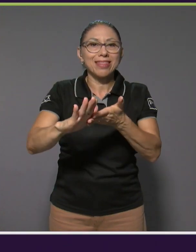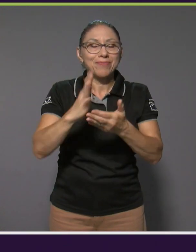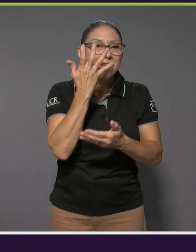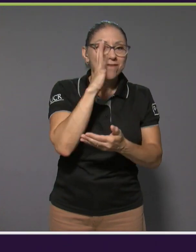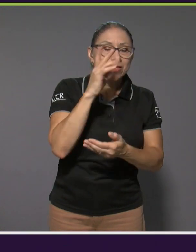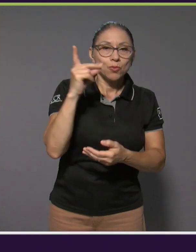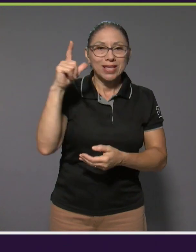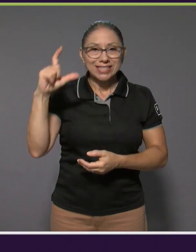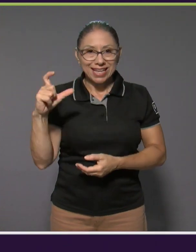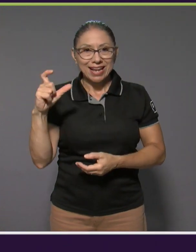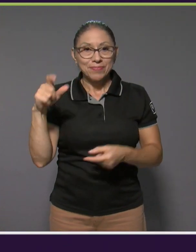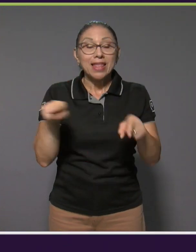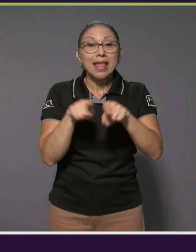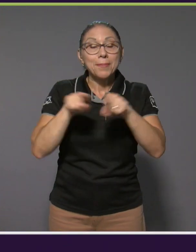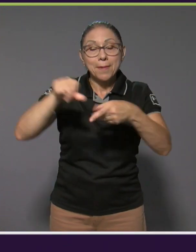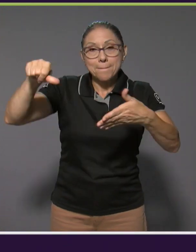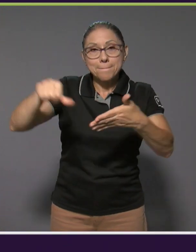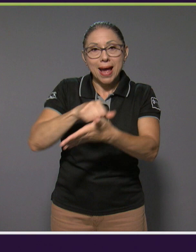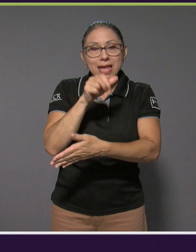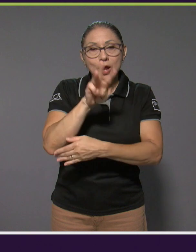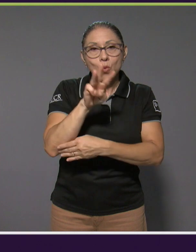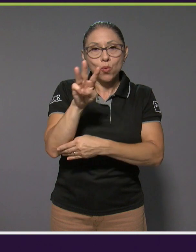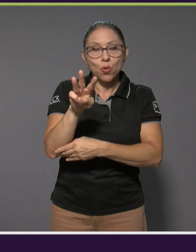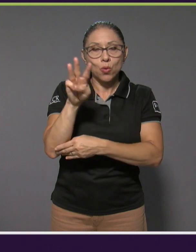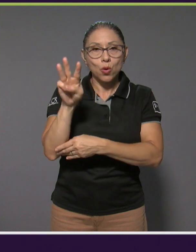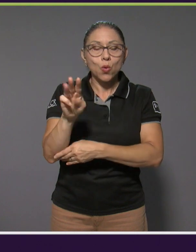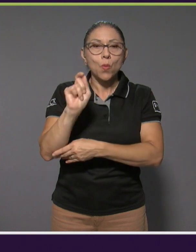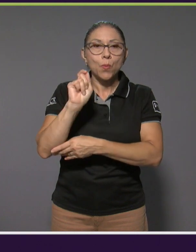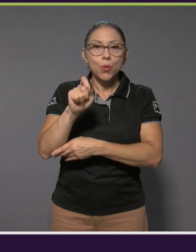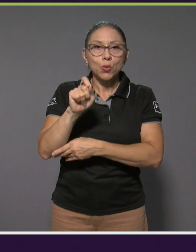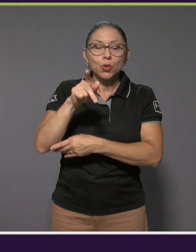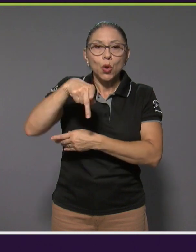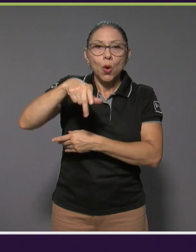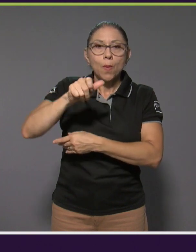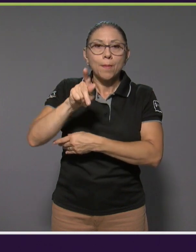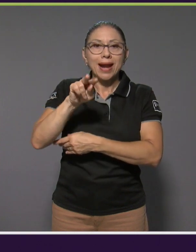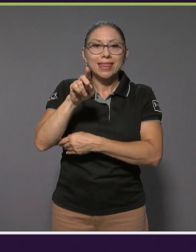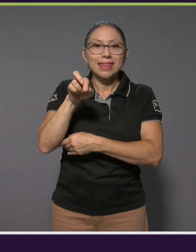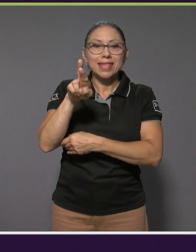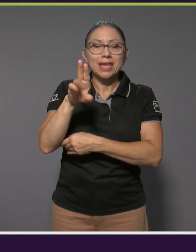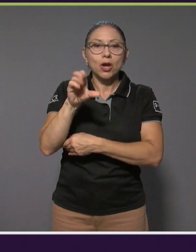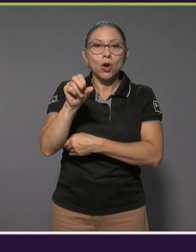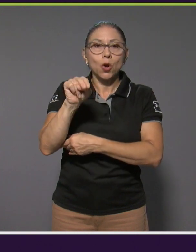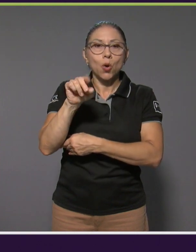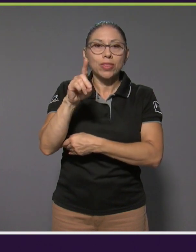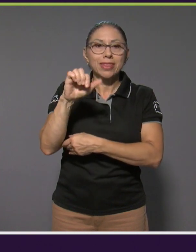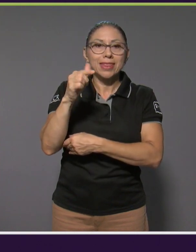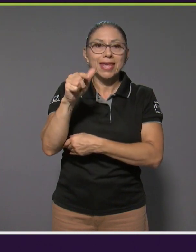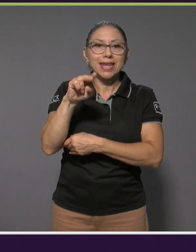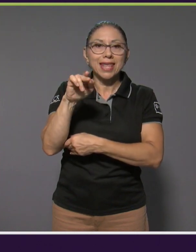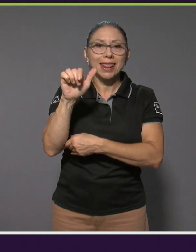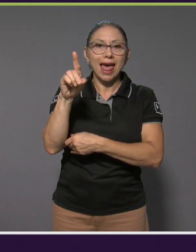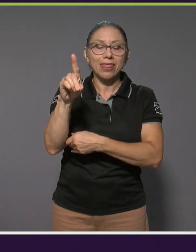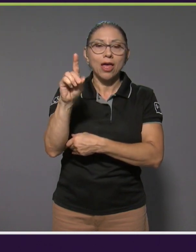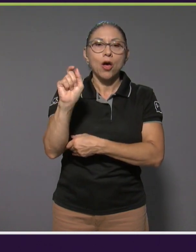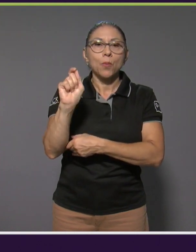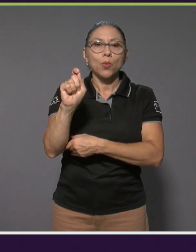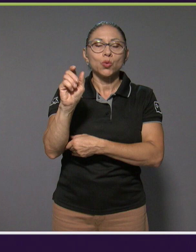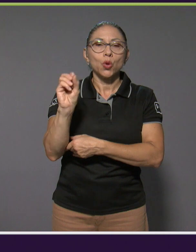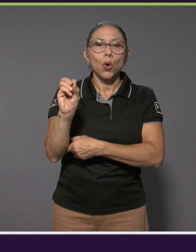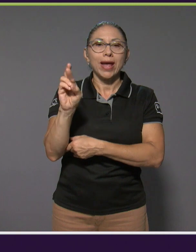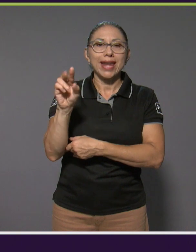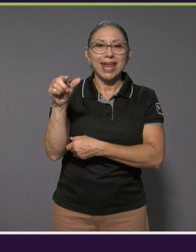inclusive una página web, www.partircondignidad.org, y además tenemos